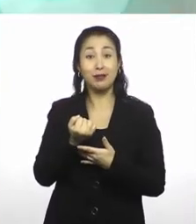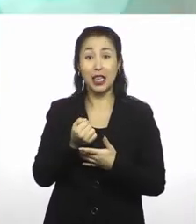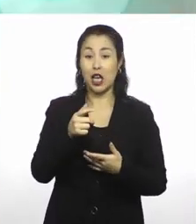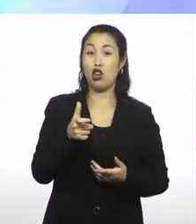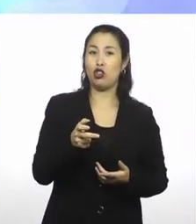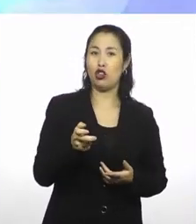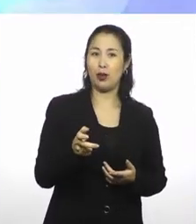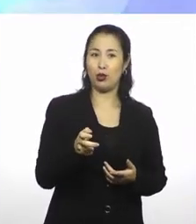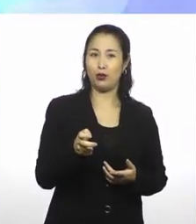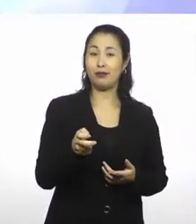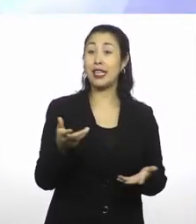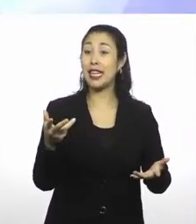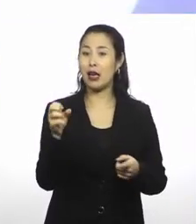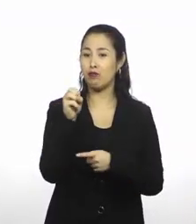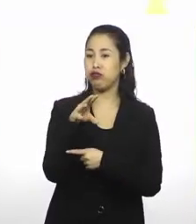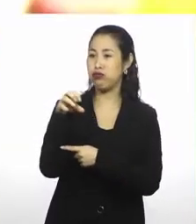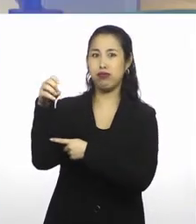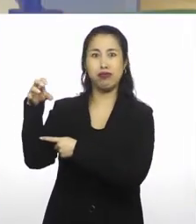y de las luces.